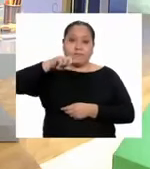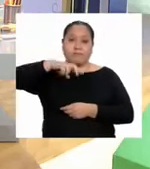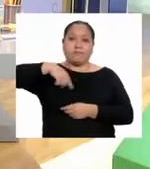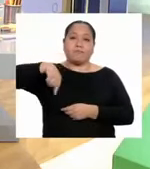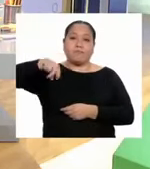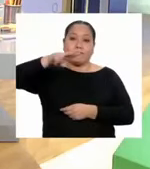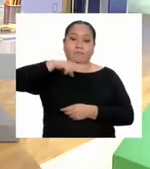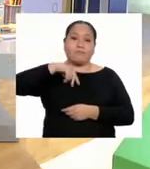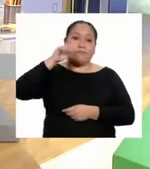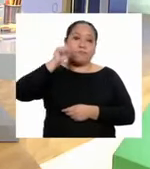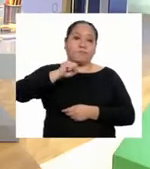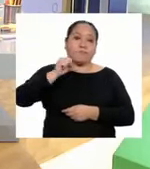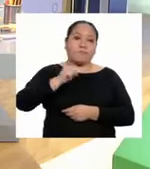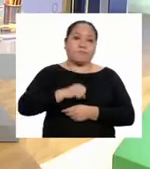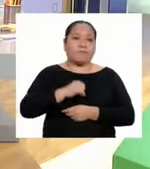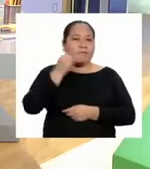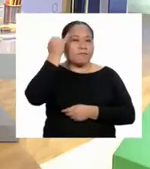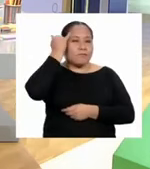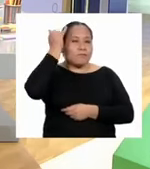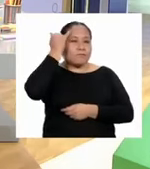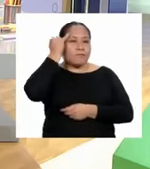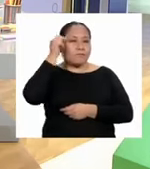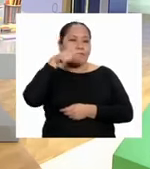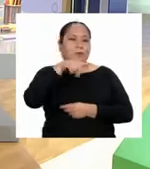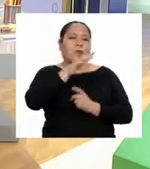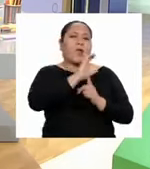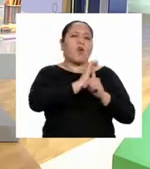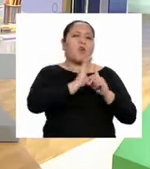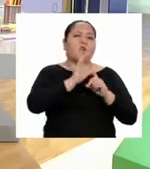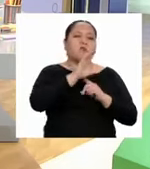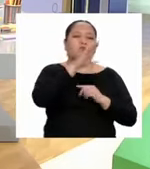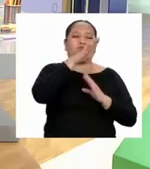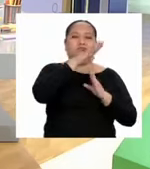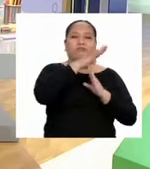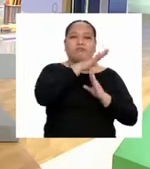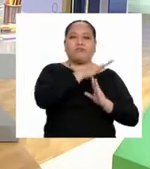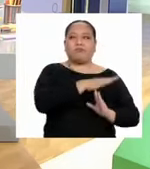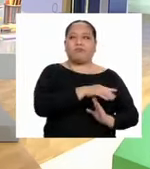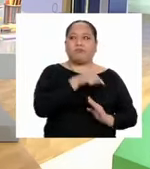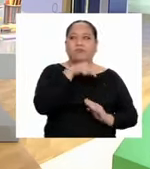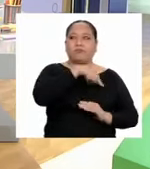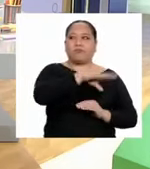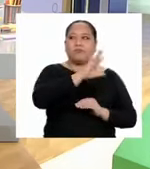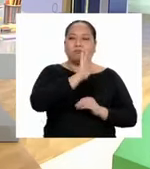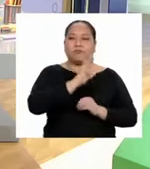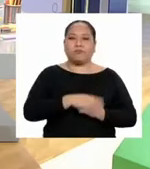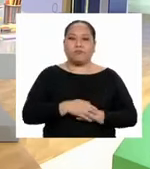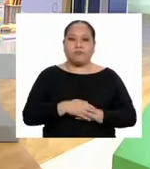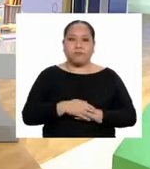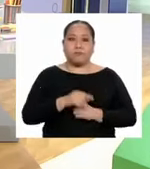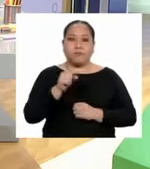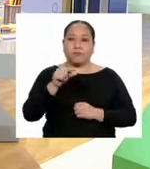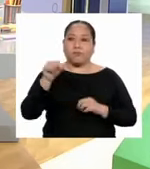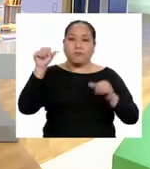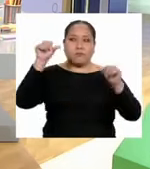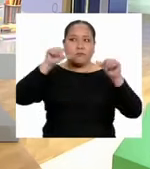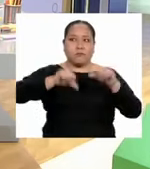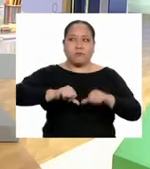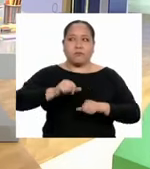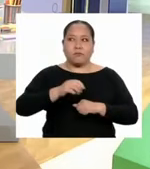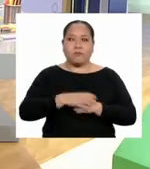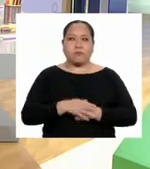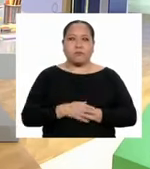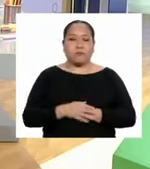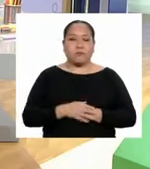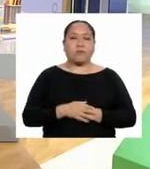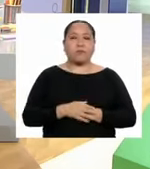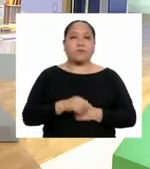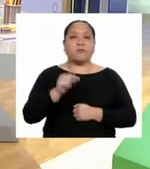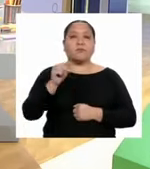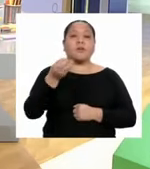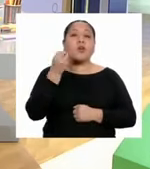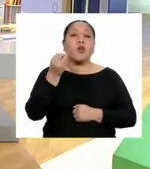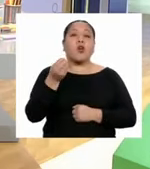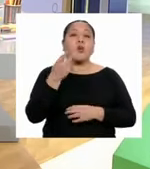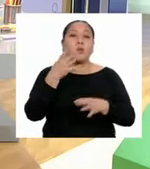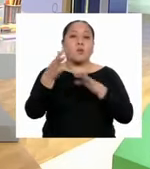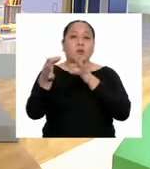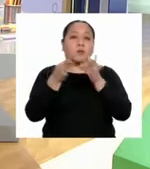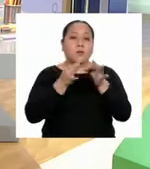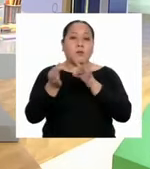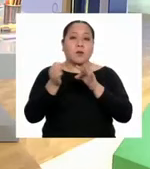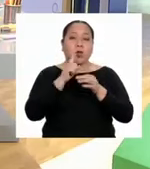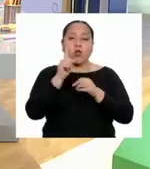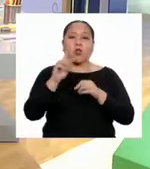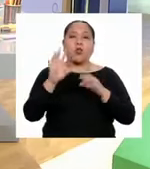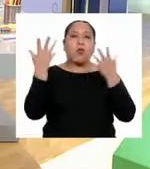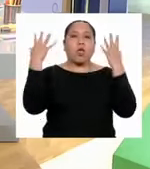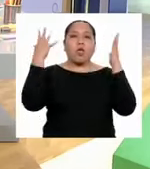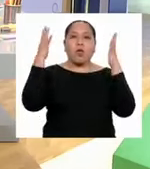la creencia de que hay culturas menos importantes que otras. Y ese es pésimo. Si no, ¿cómo explica que no